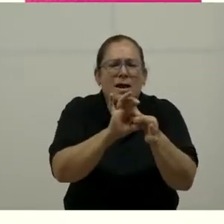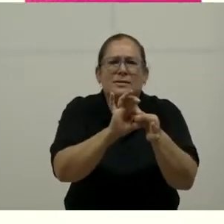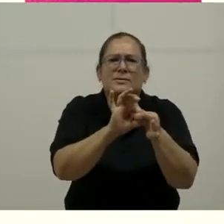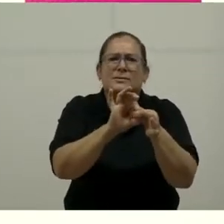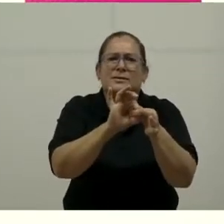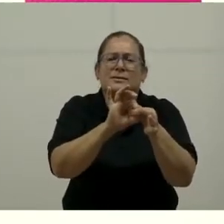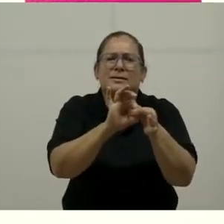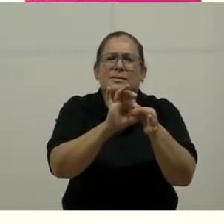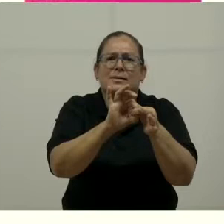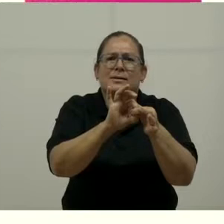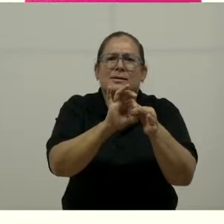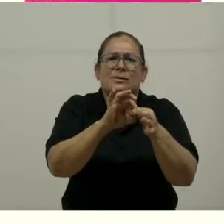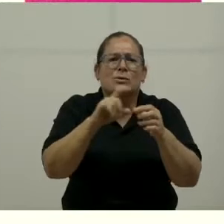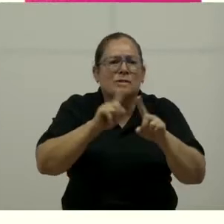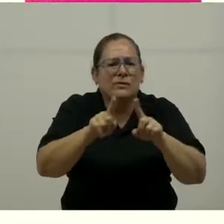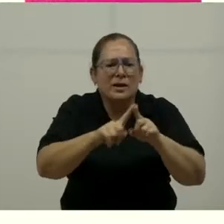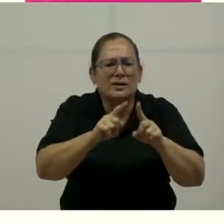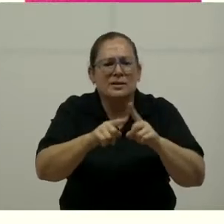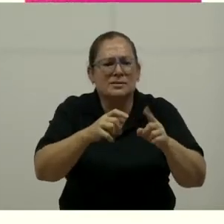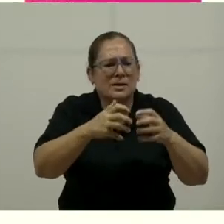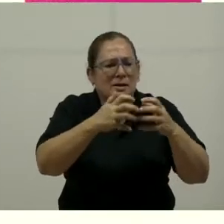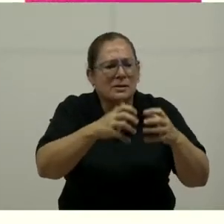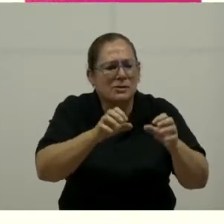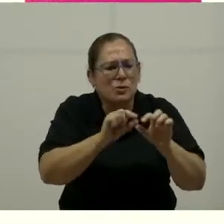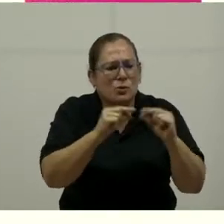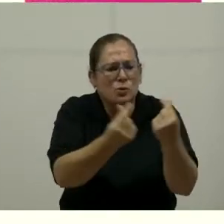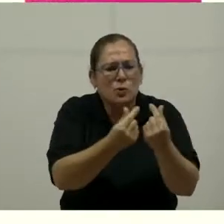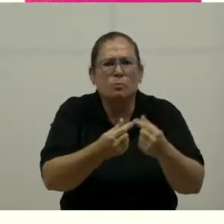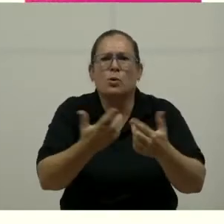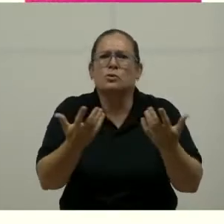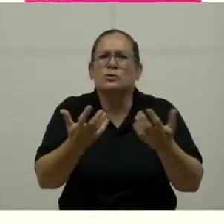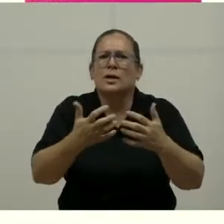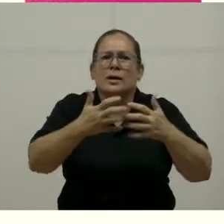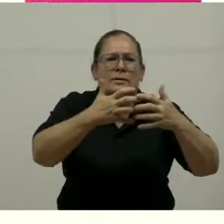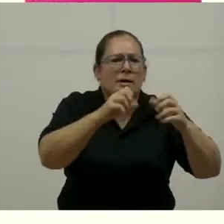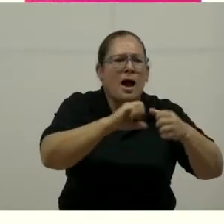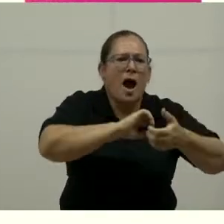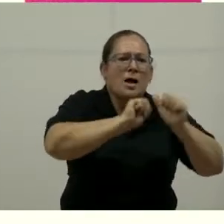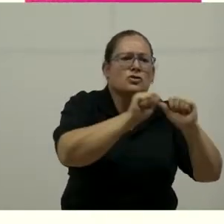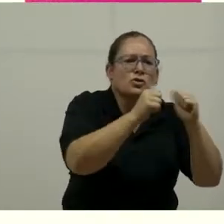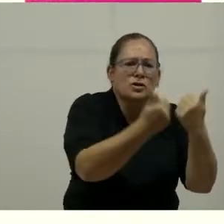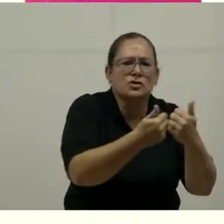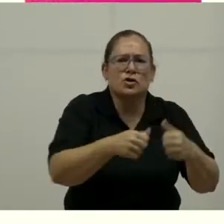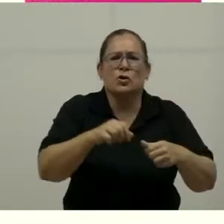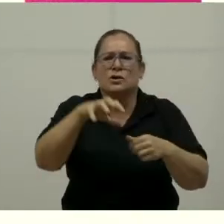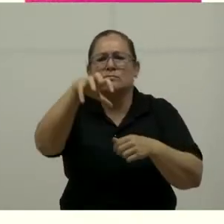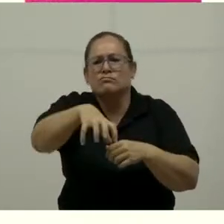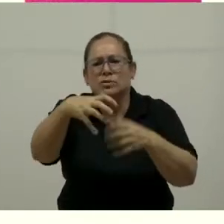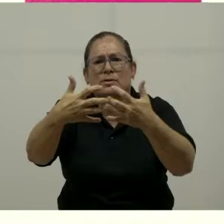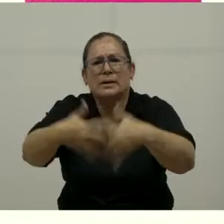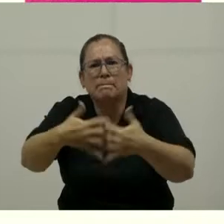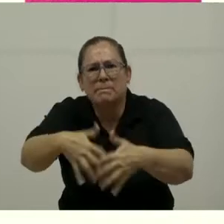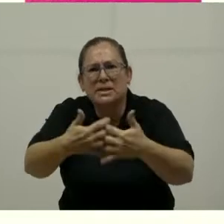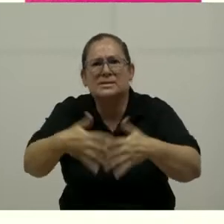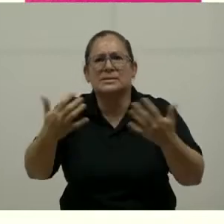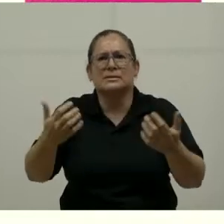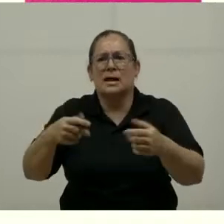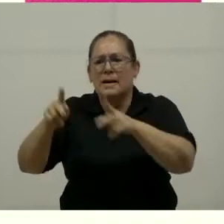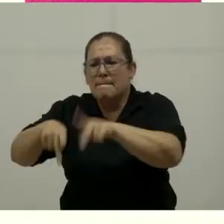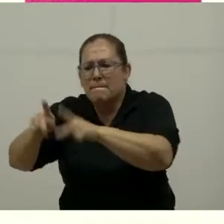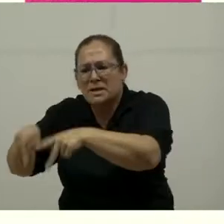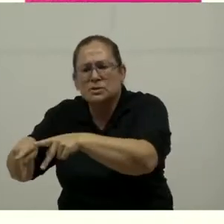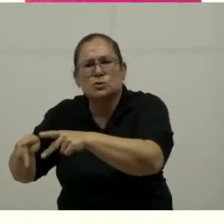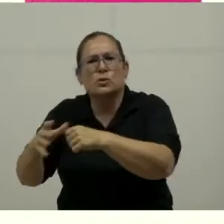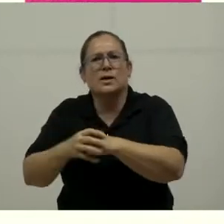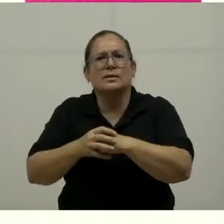los sectores, con las asociaciones solidaristas, con las zonas francas, en fin, donde hay grandes concentraciones de personas,